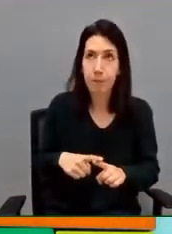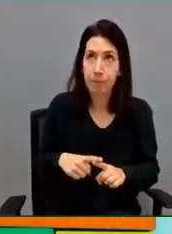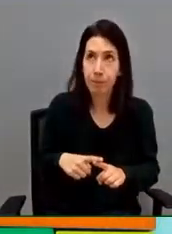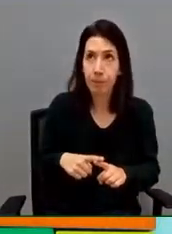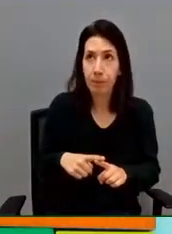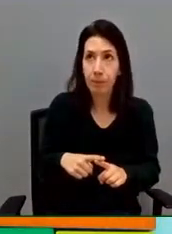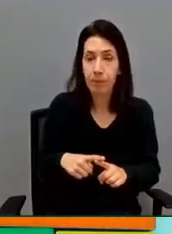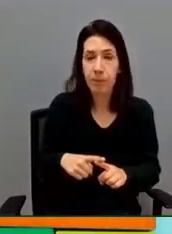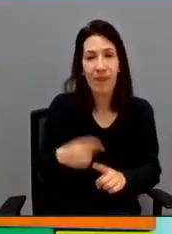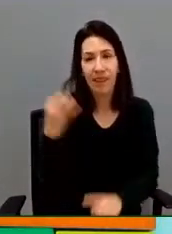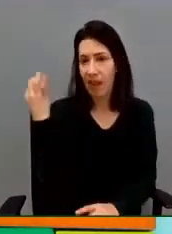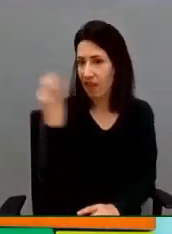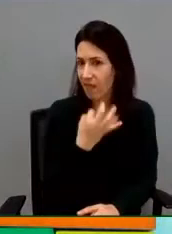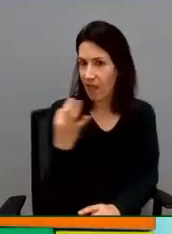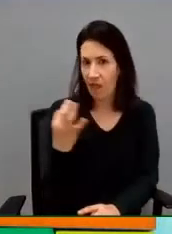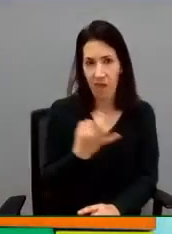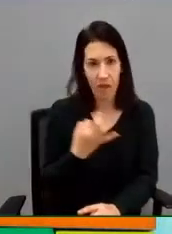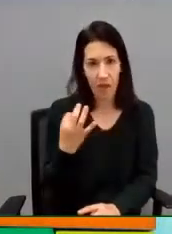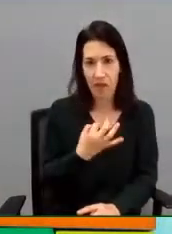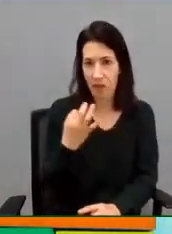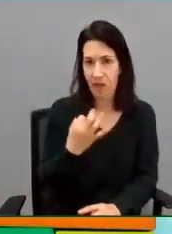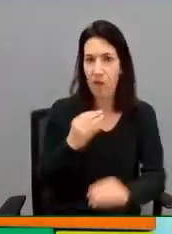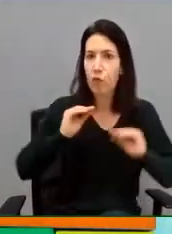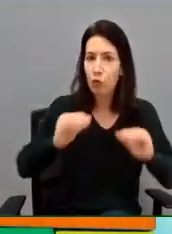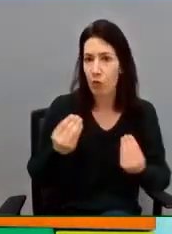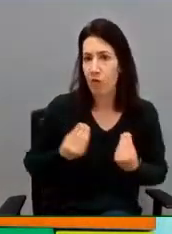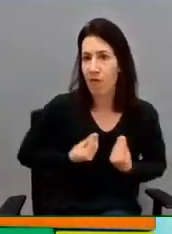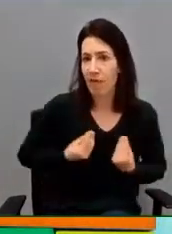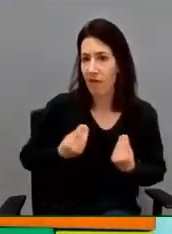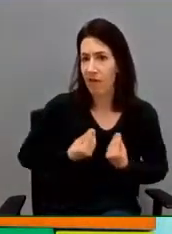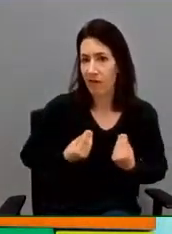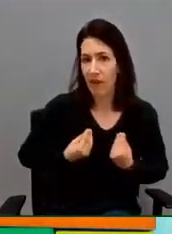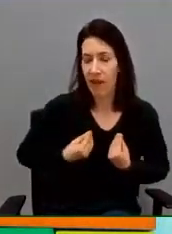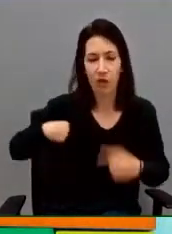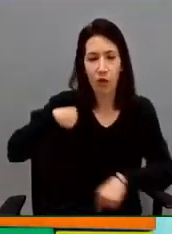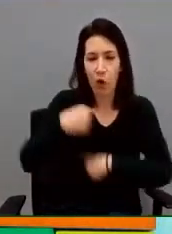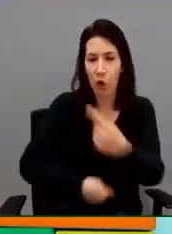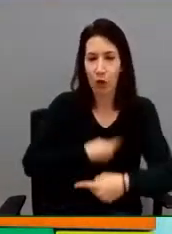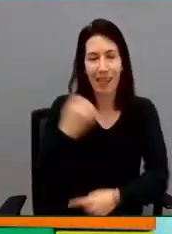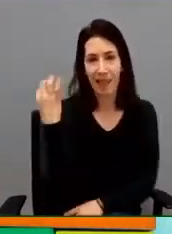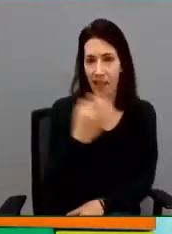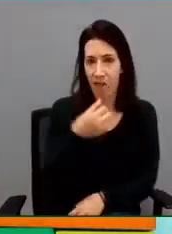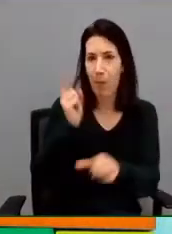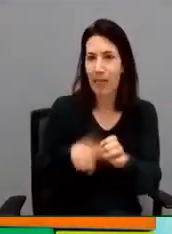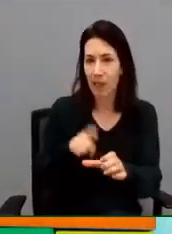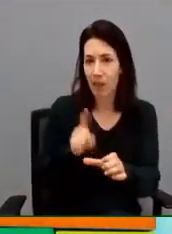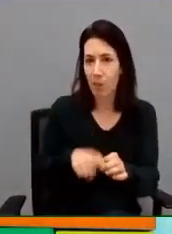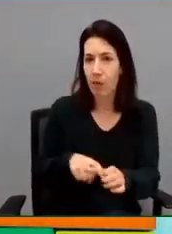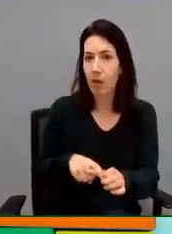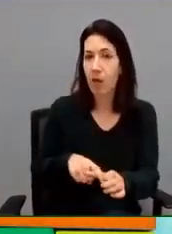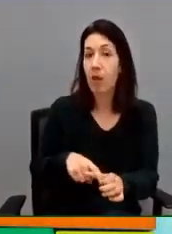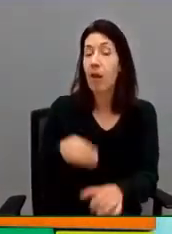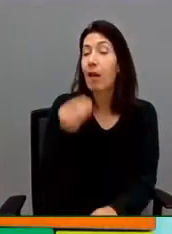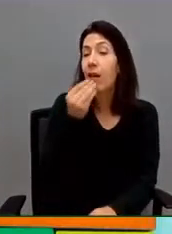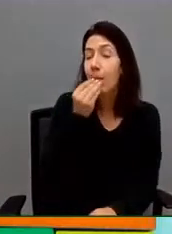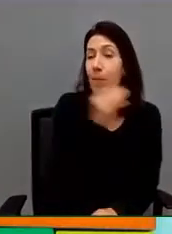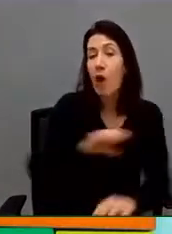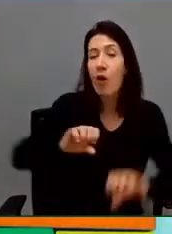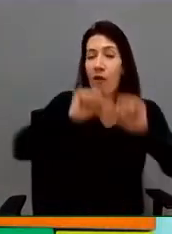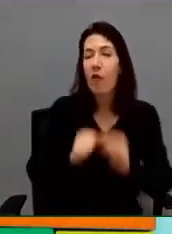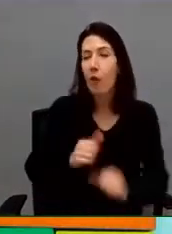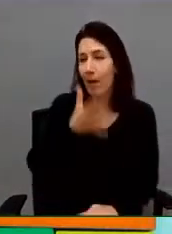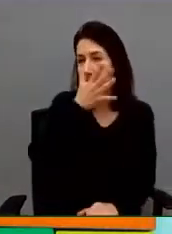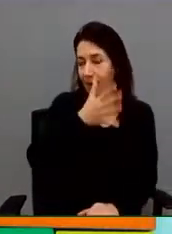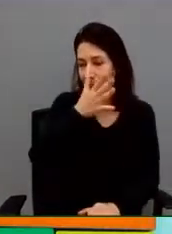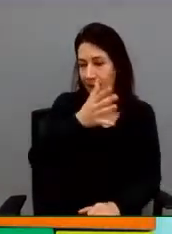una exigencia continuada a lo largo de toda su vida, pero que sin duda va a ser el mejor marcador de una